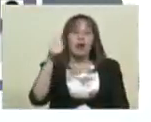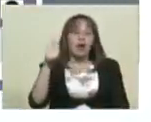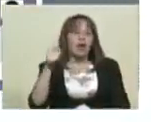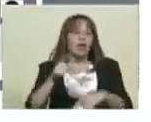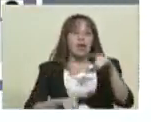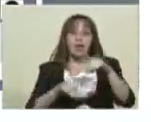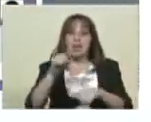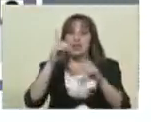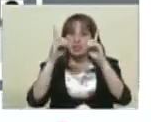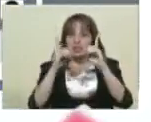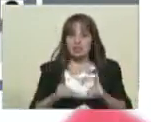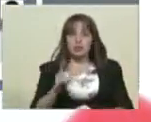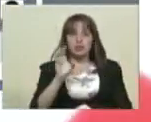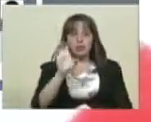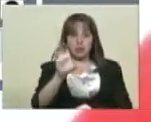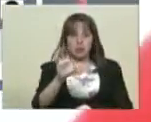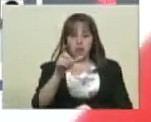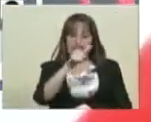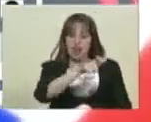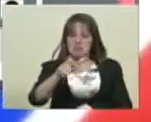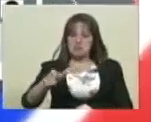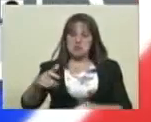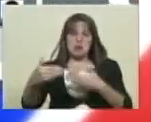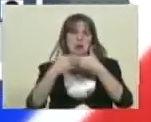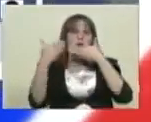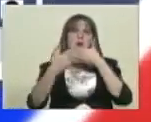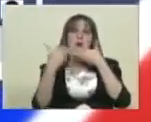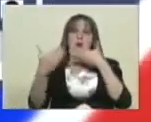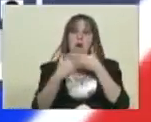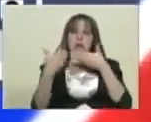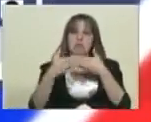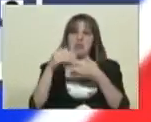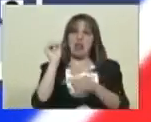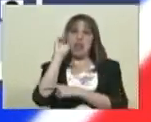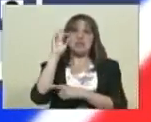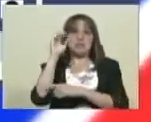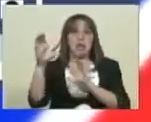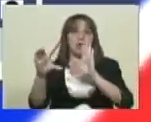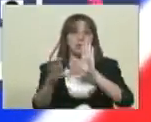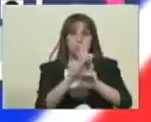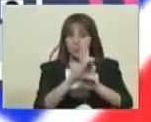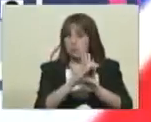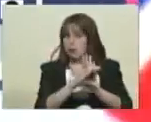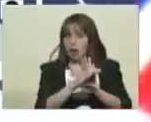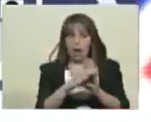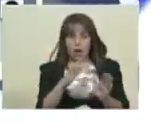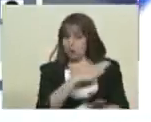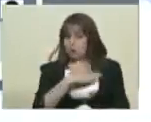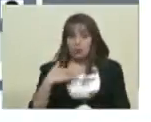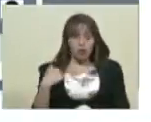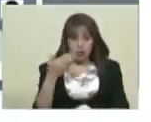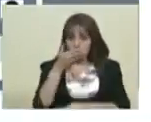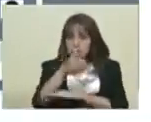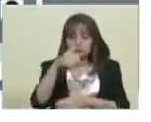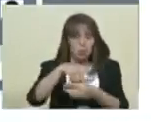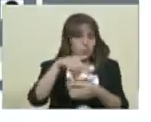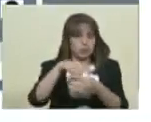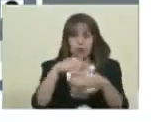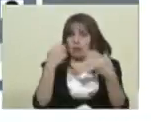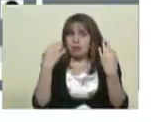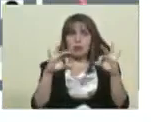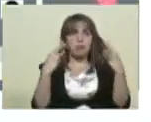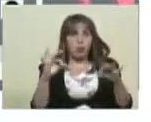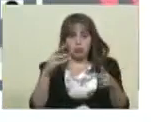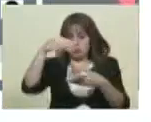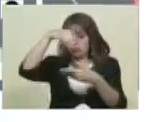están en contra, que no les gusta la Constituyente, también es democrático no ir a votar. Ese es el juego de la democracia.